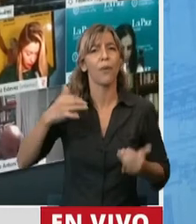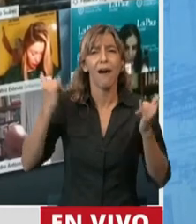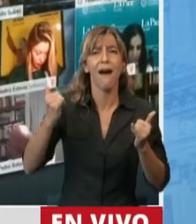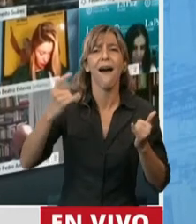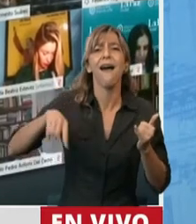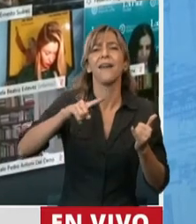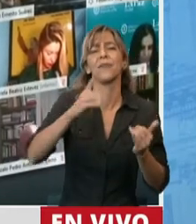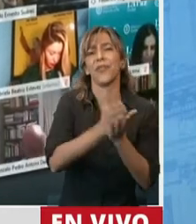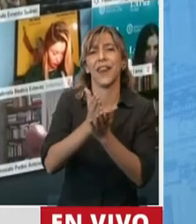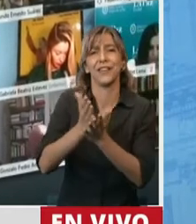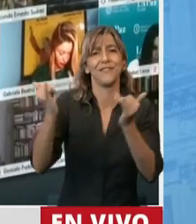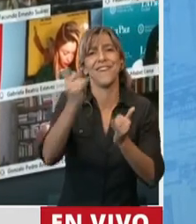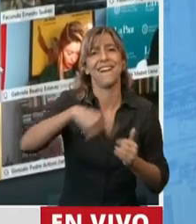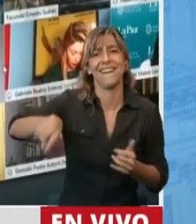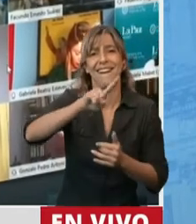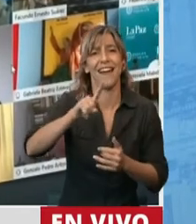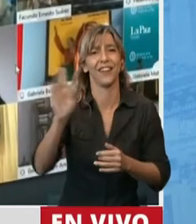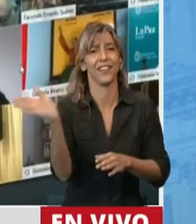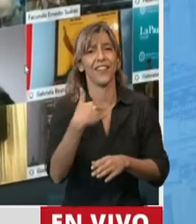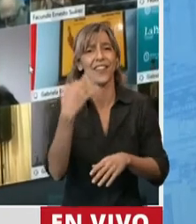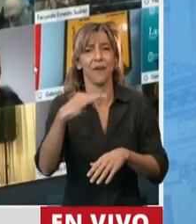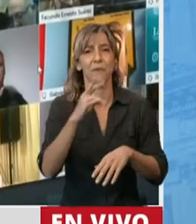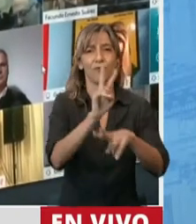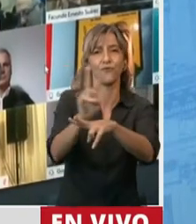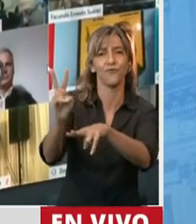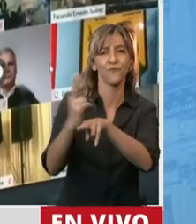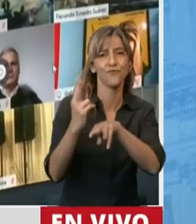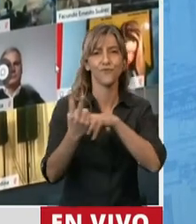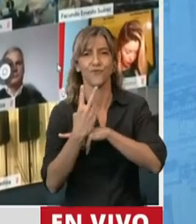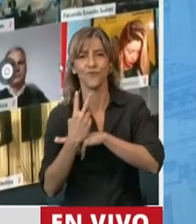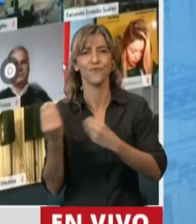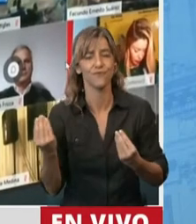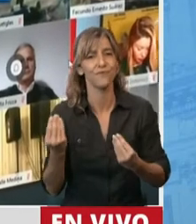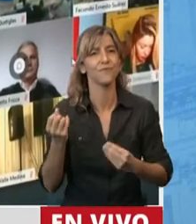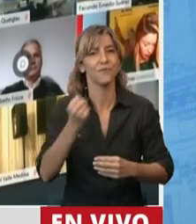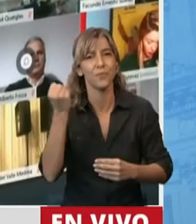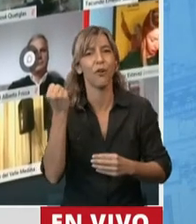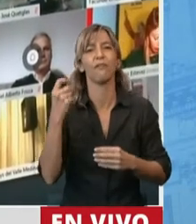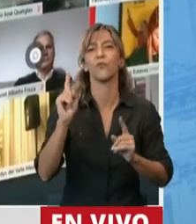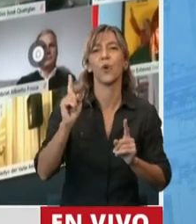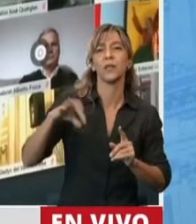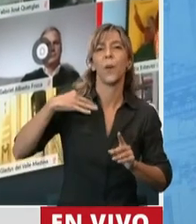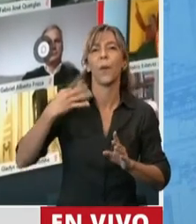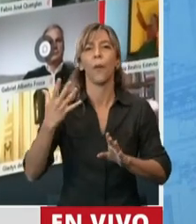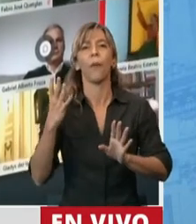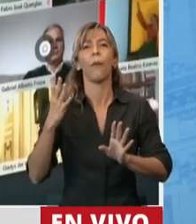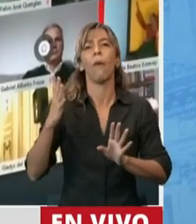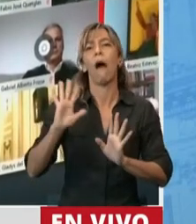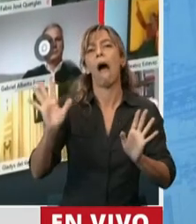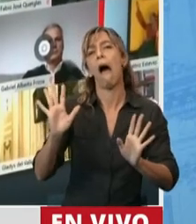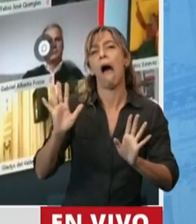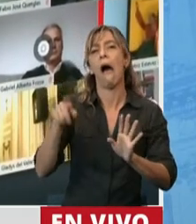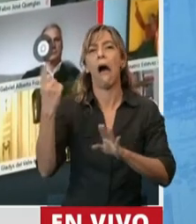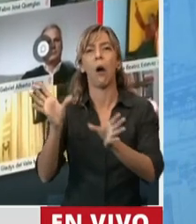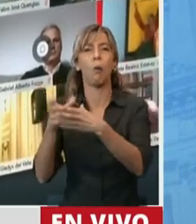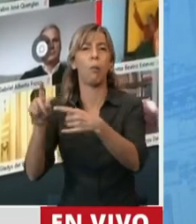resguardar. Me parece que la vida no se negocia, no admite banderías políticas y cuando vemos que